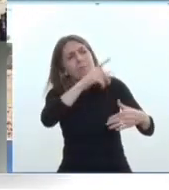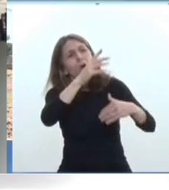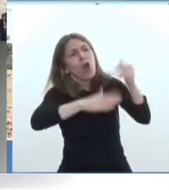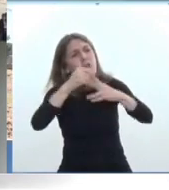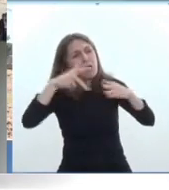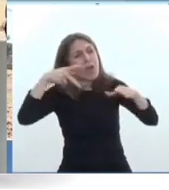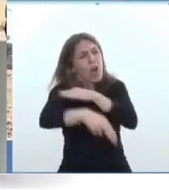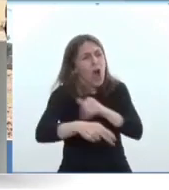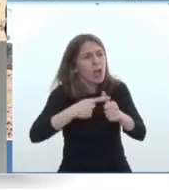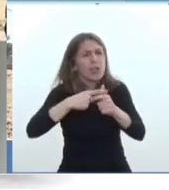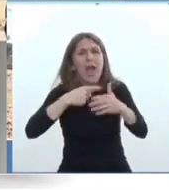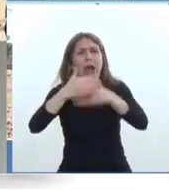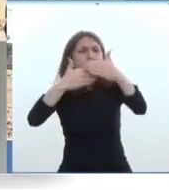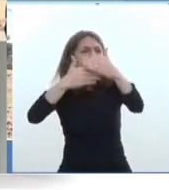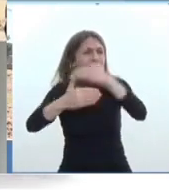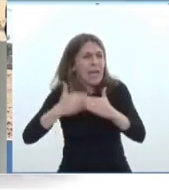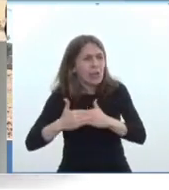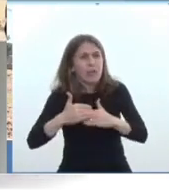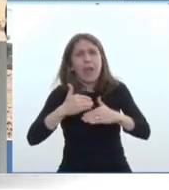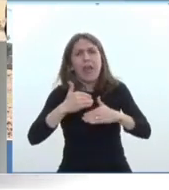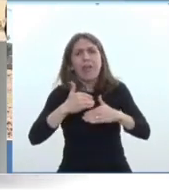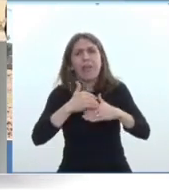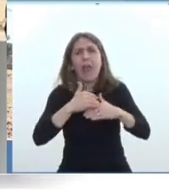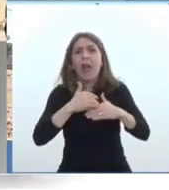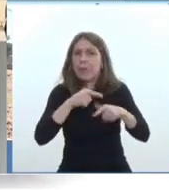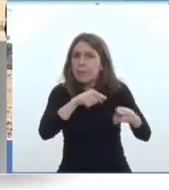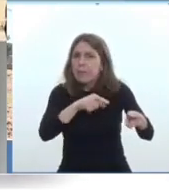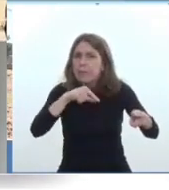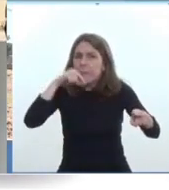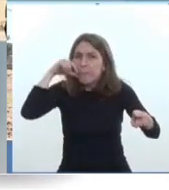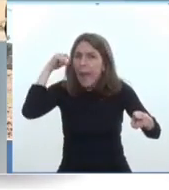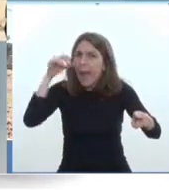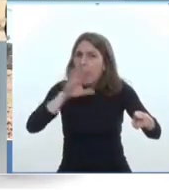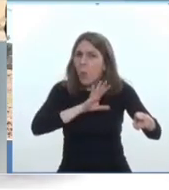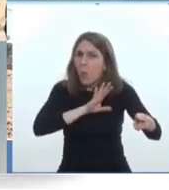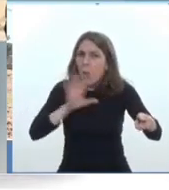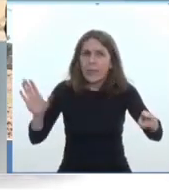para especular y ganar ellos solos. Eso sí, me da vergüenza.